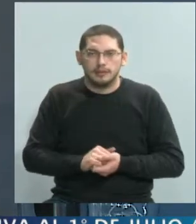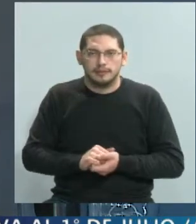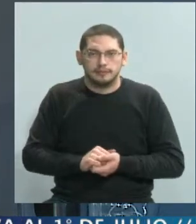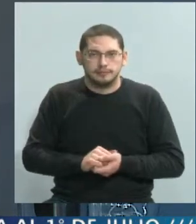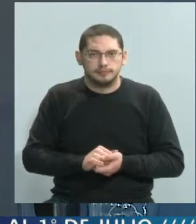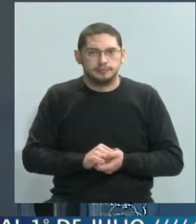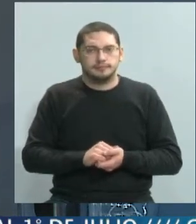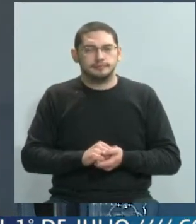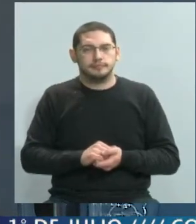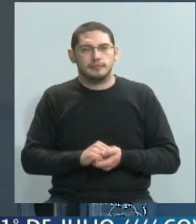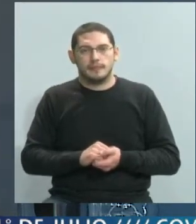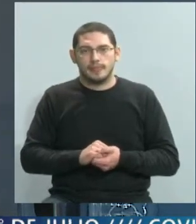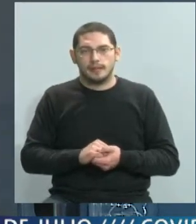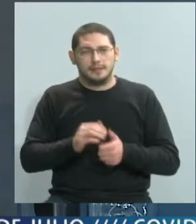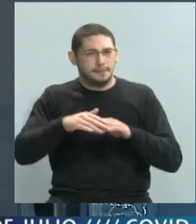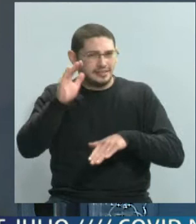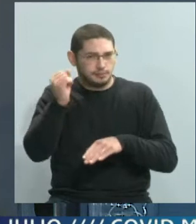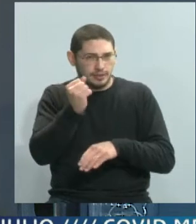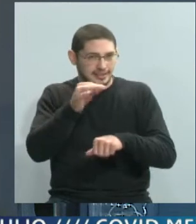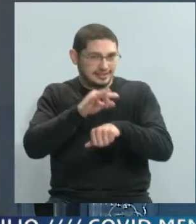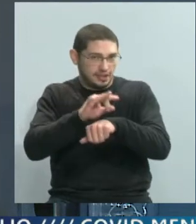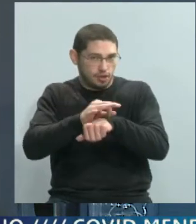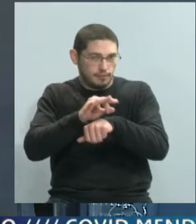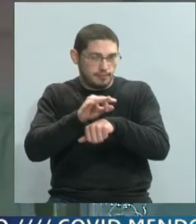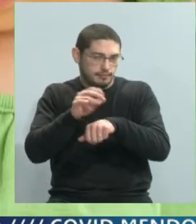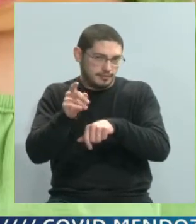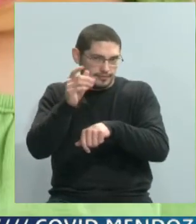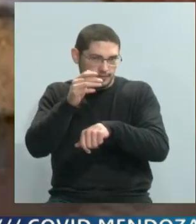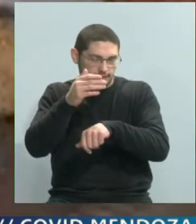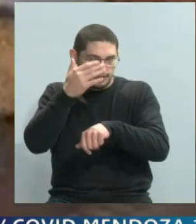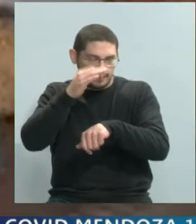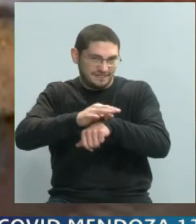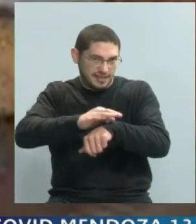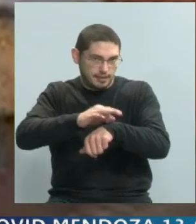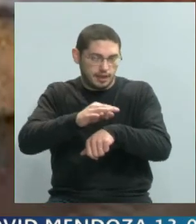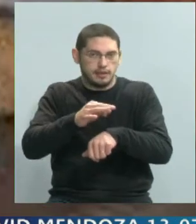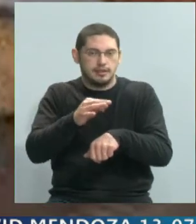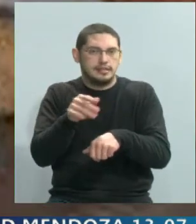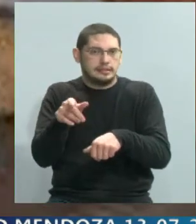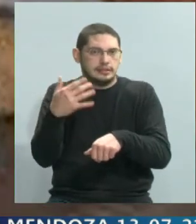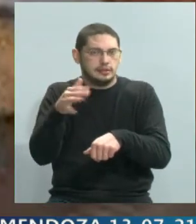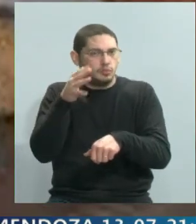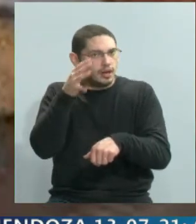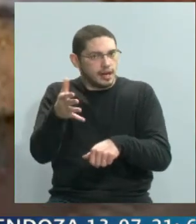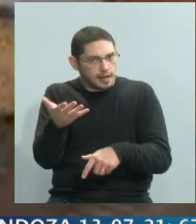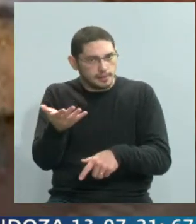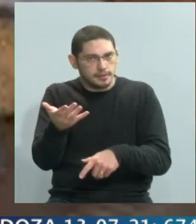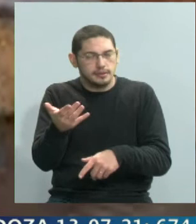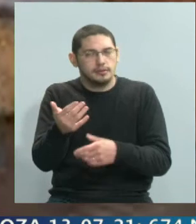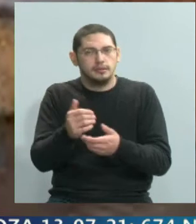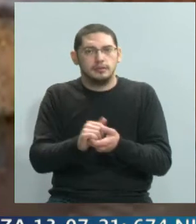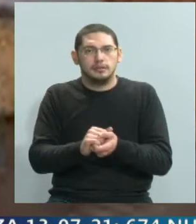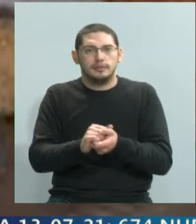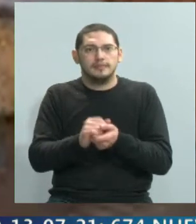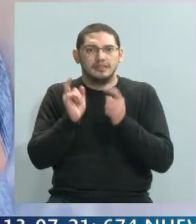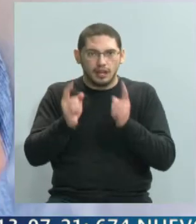Creo que lo importante ante un síndrome tan severo y también con tanto detalle para